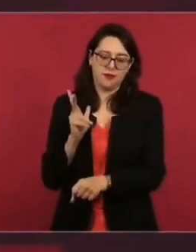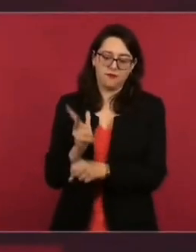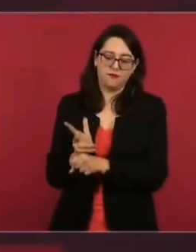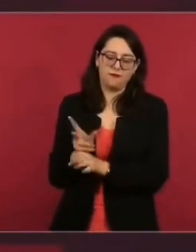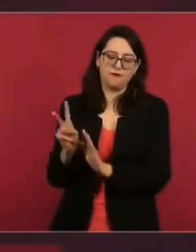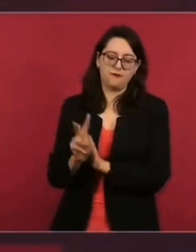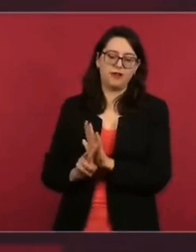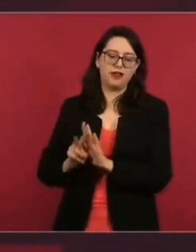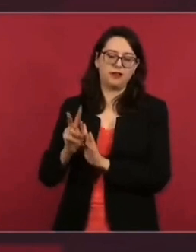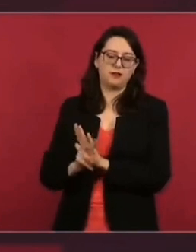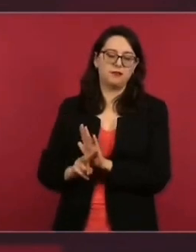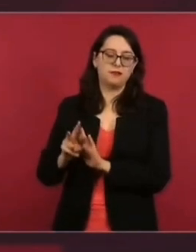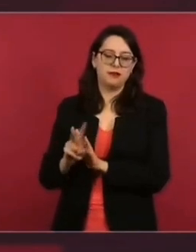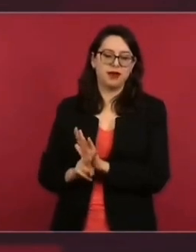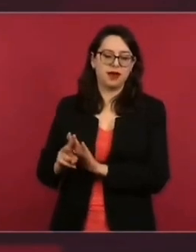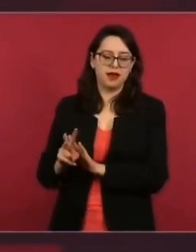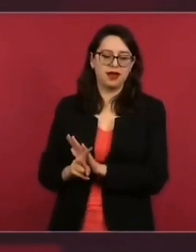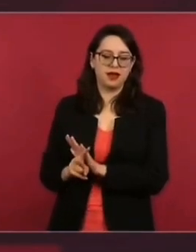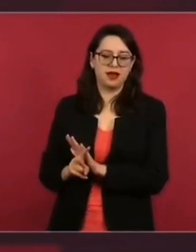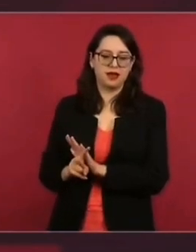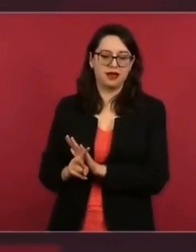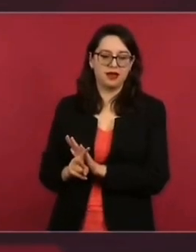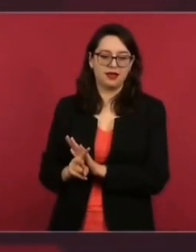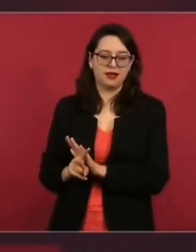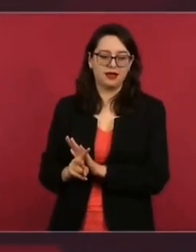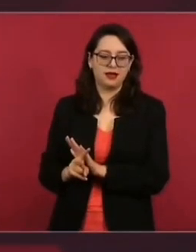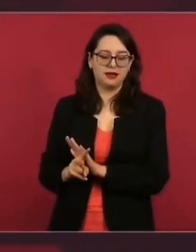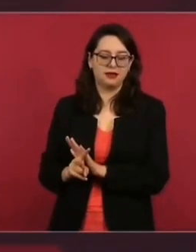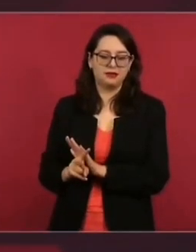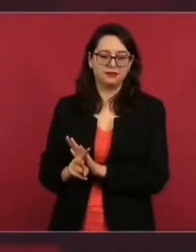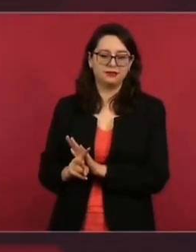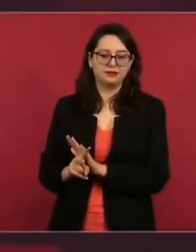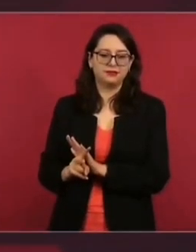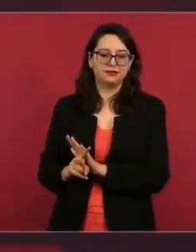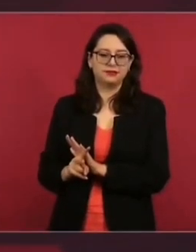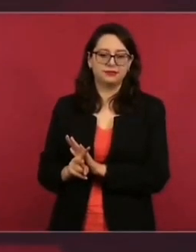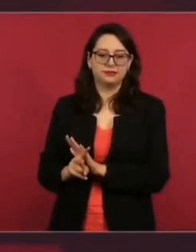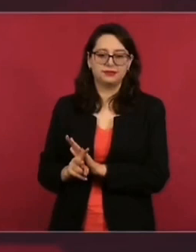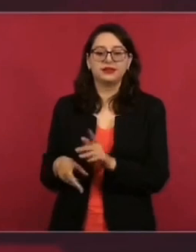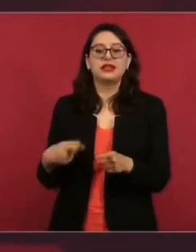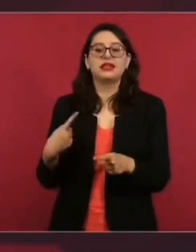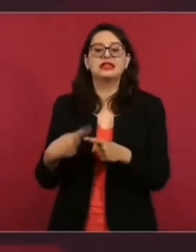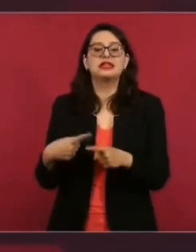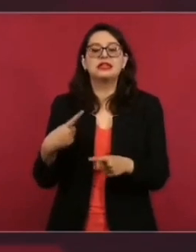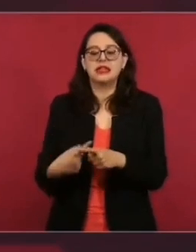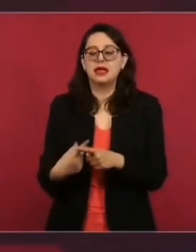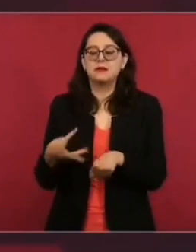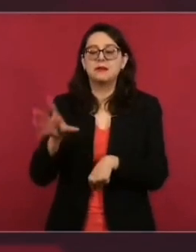la cinta, el video, lo vio primero